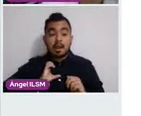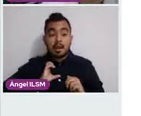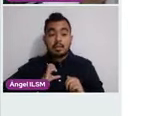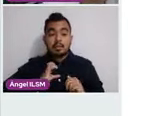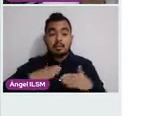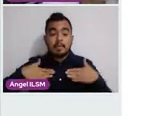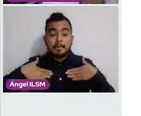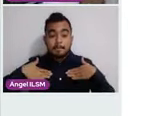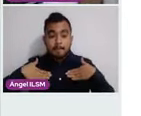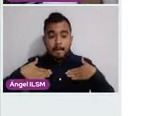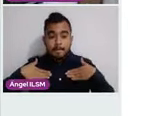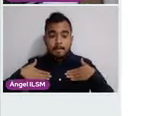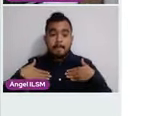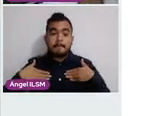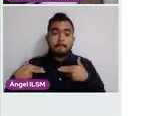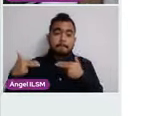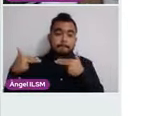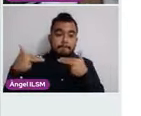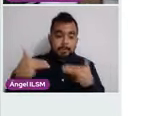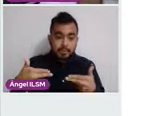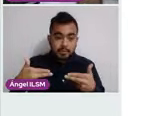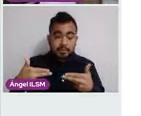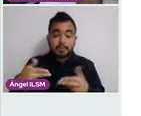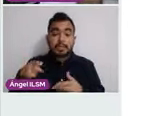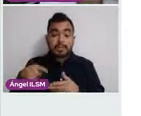Cáncer de mama previo.